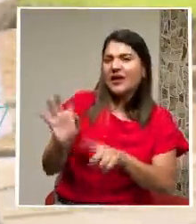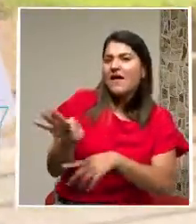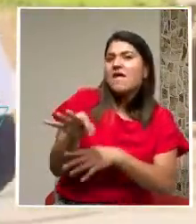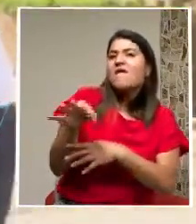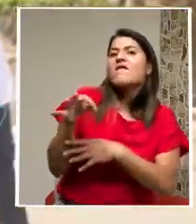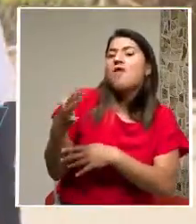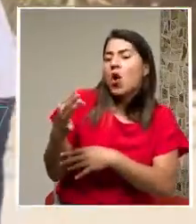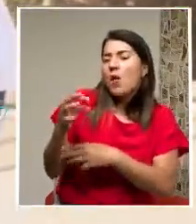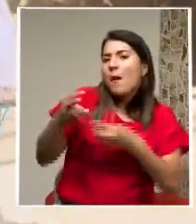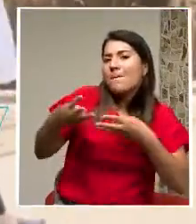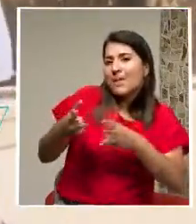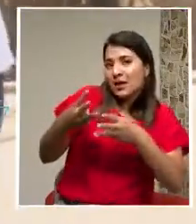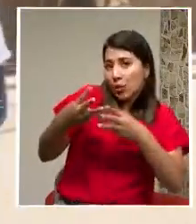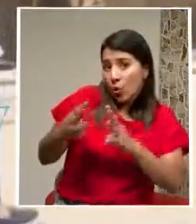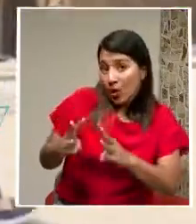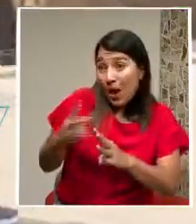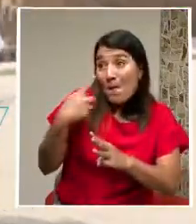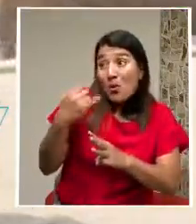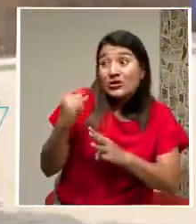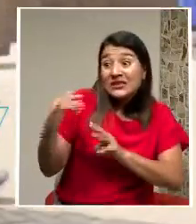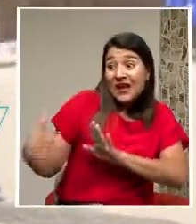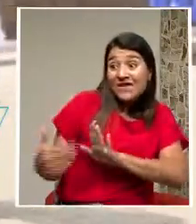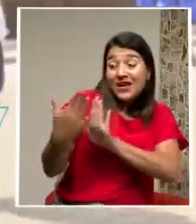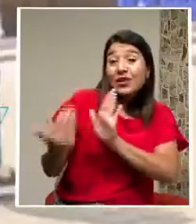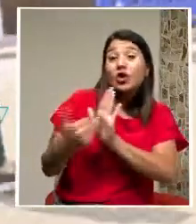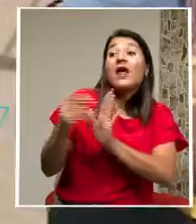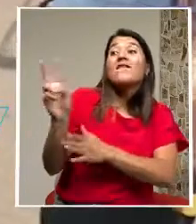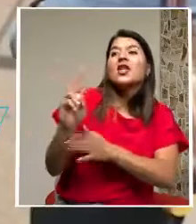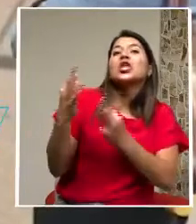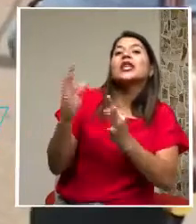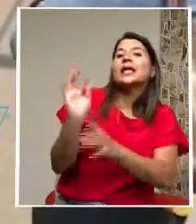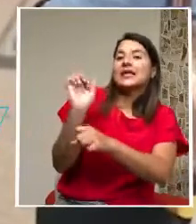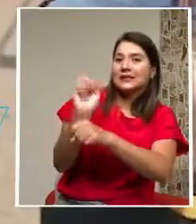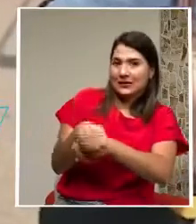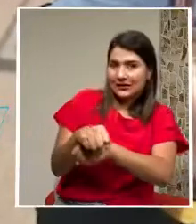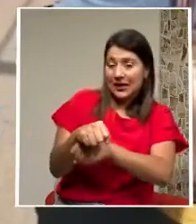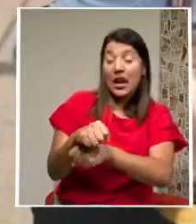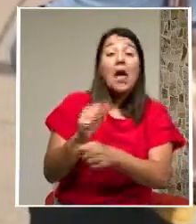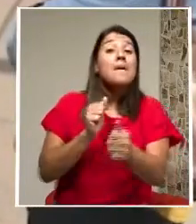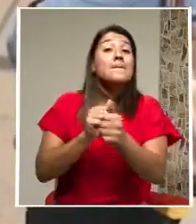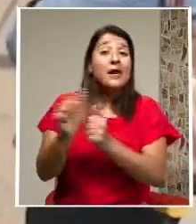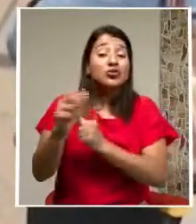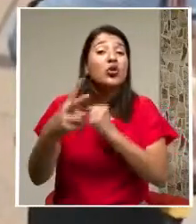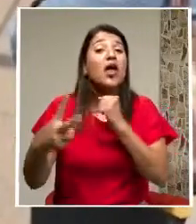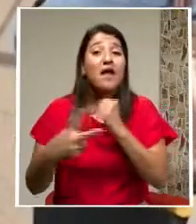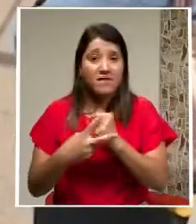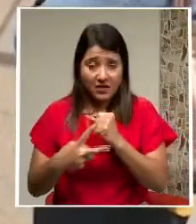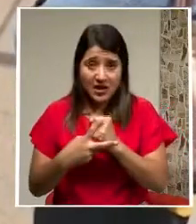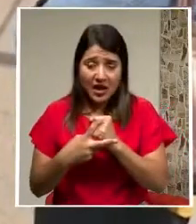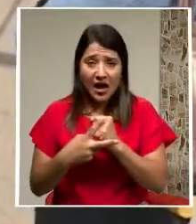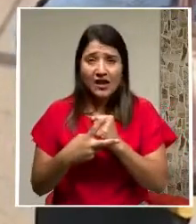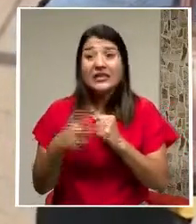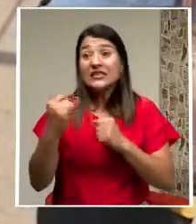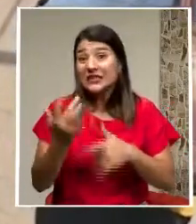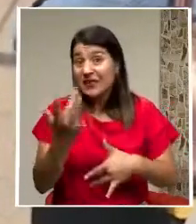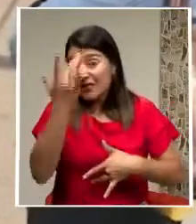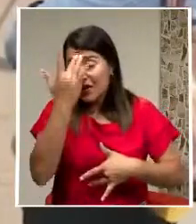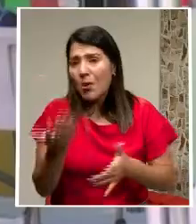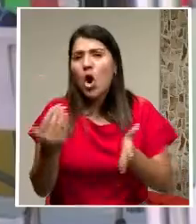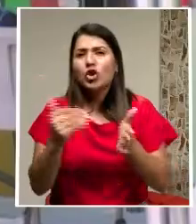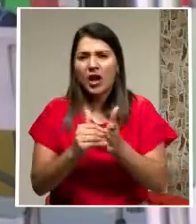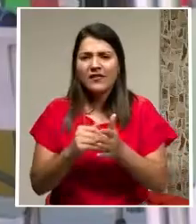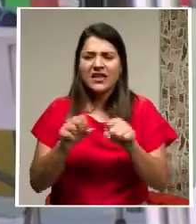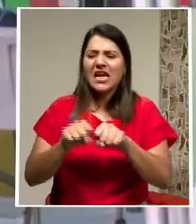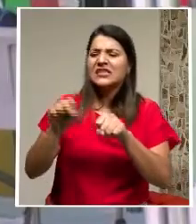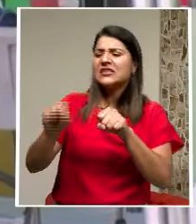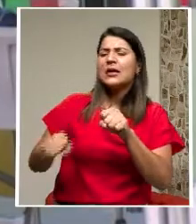el virus En caso de que se deba enfrentar nuevamente a él En la mayoría de los casos Esa infección será controlada rápidamente por el